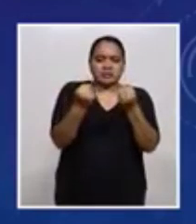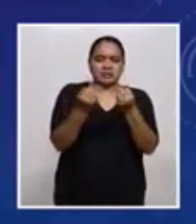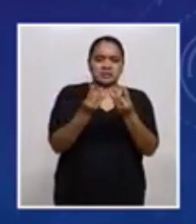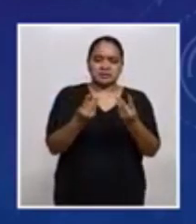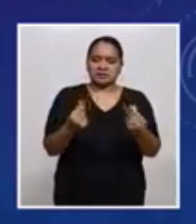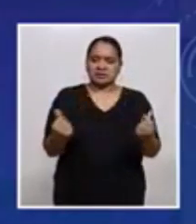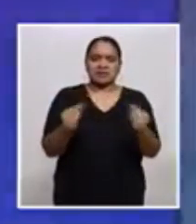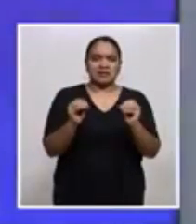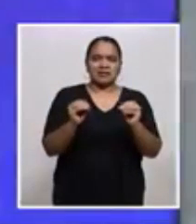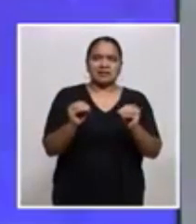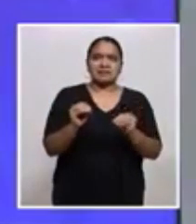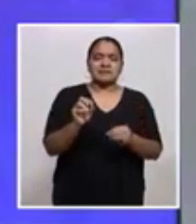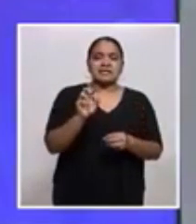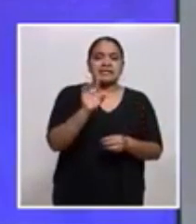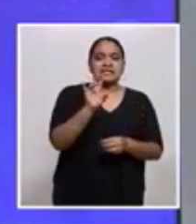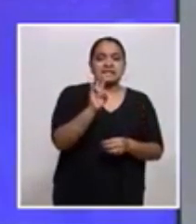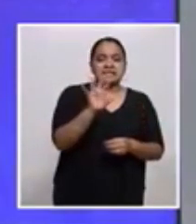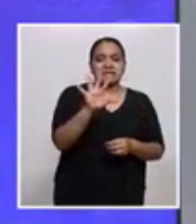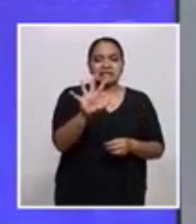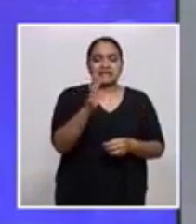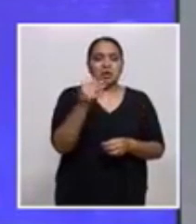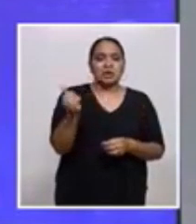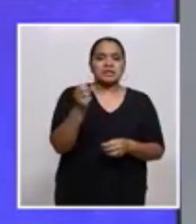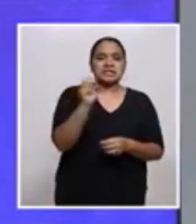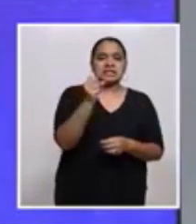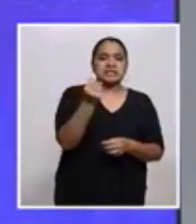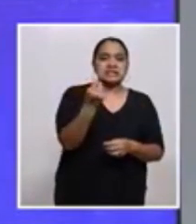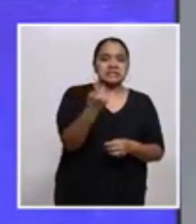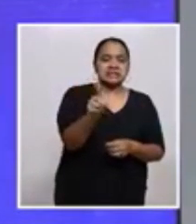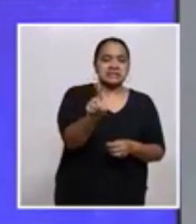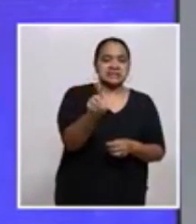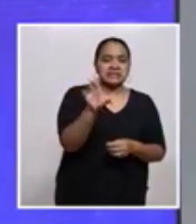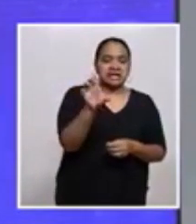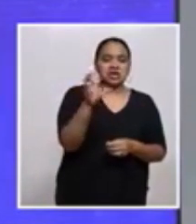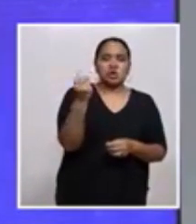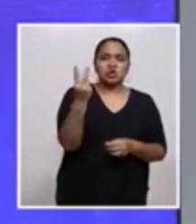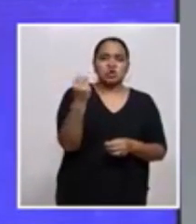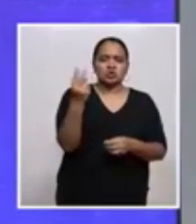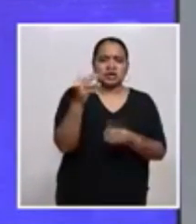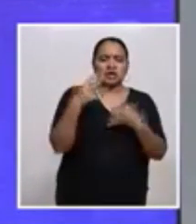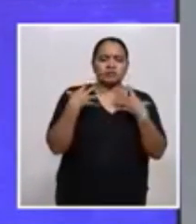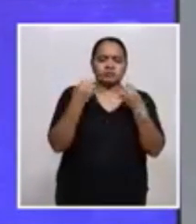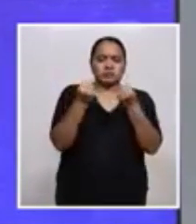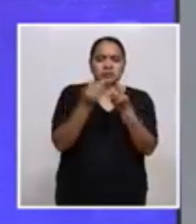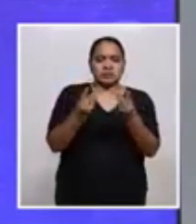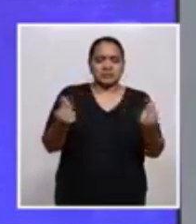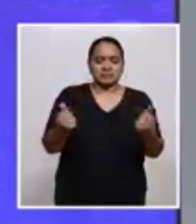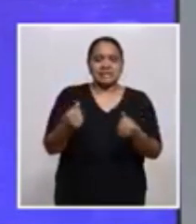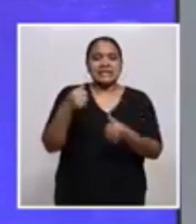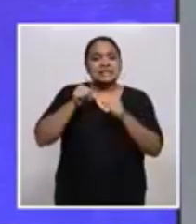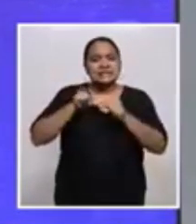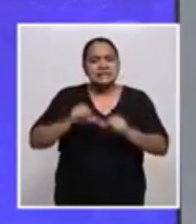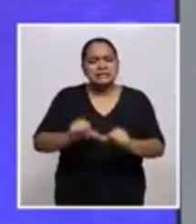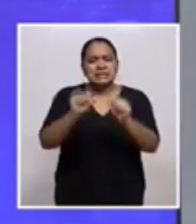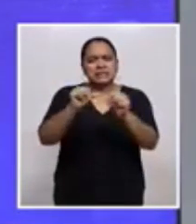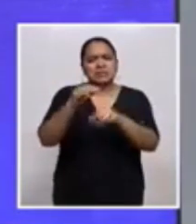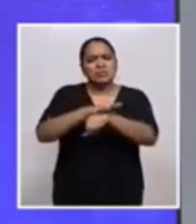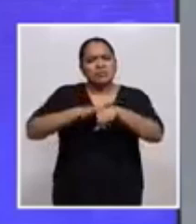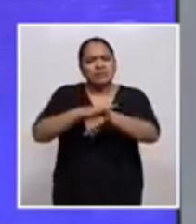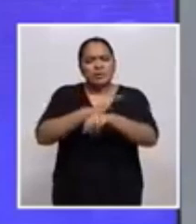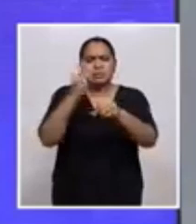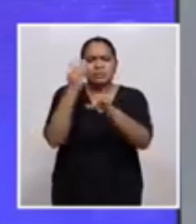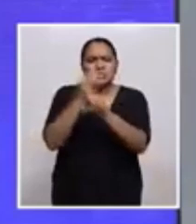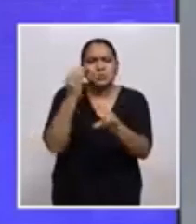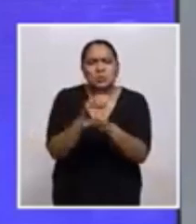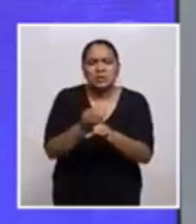con 75 fallecidos y 112 recuperados. Y queremos siempre hacer hincapié, no bajemos la guardia,